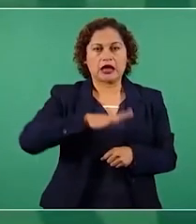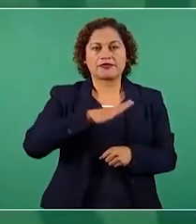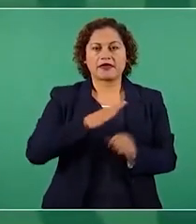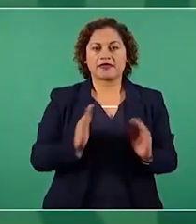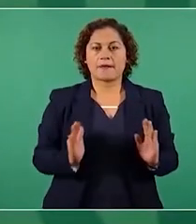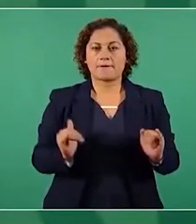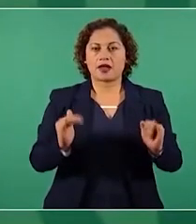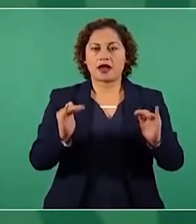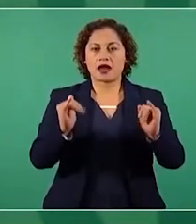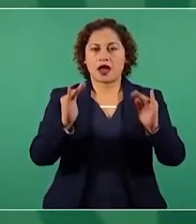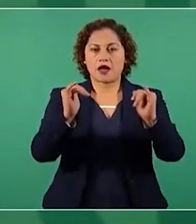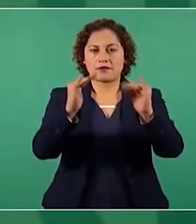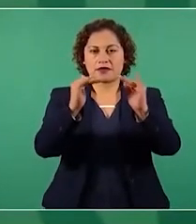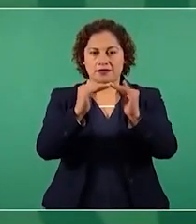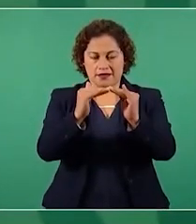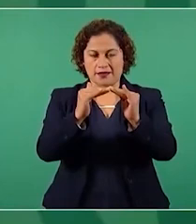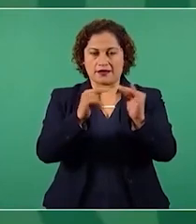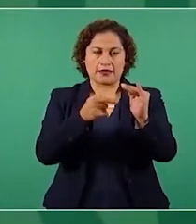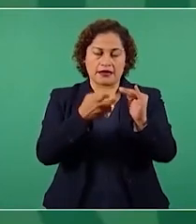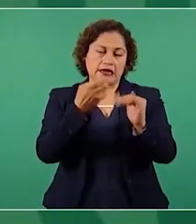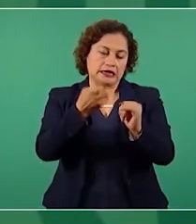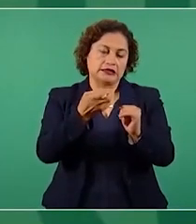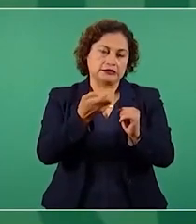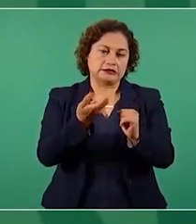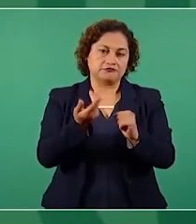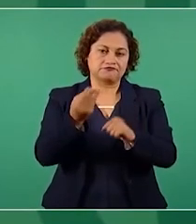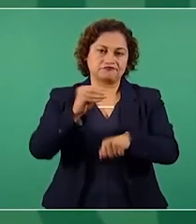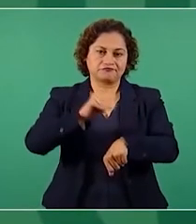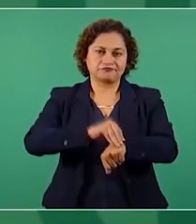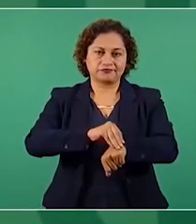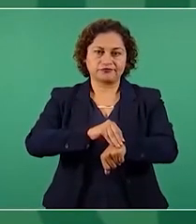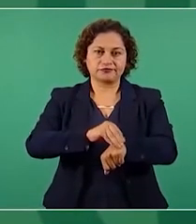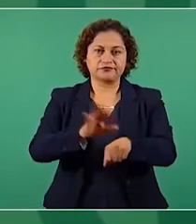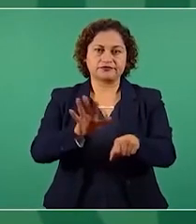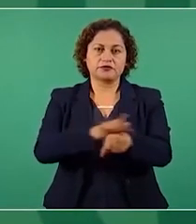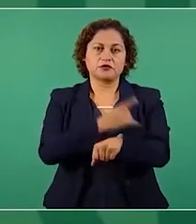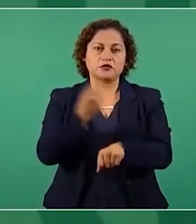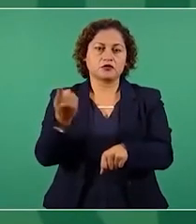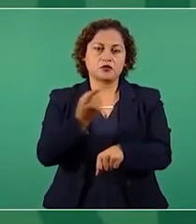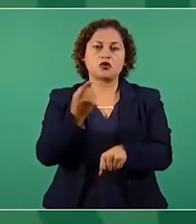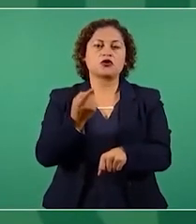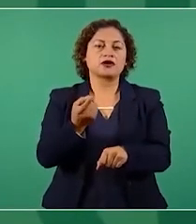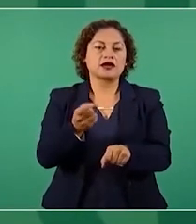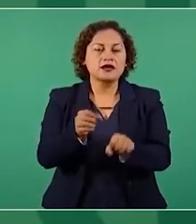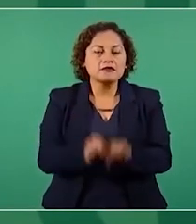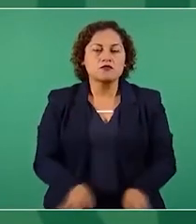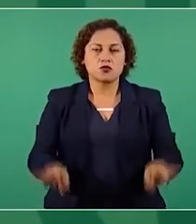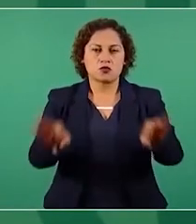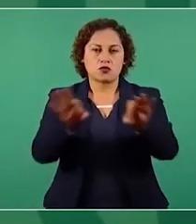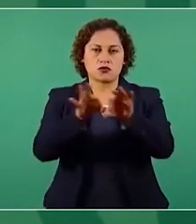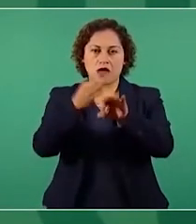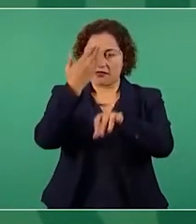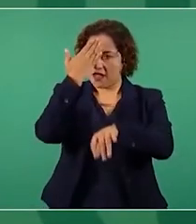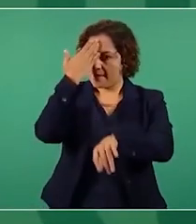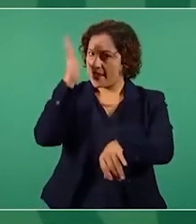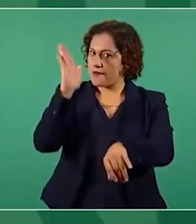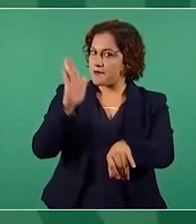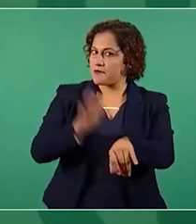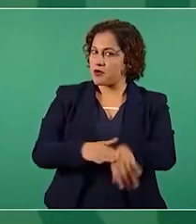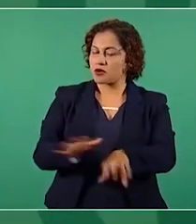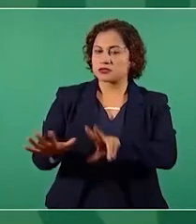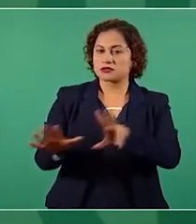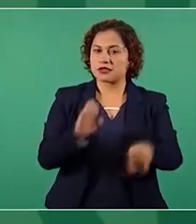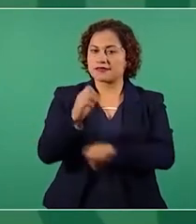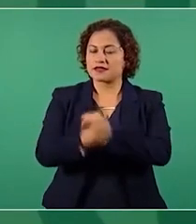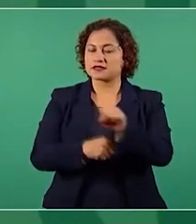son 700 años, alrededor de 700 años de la fundación